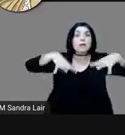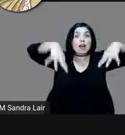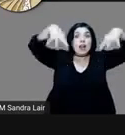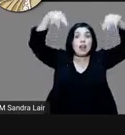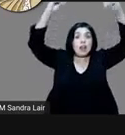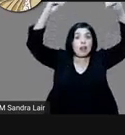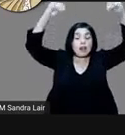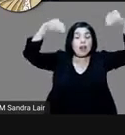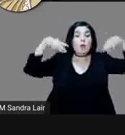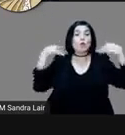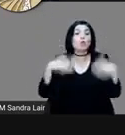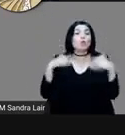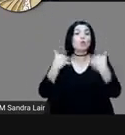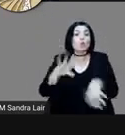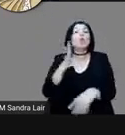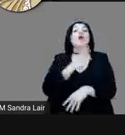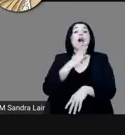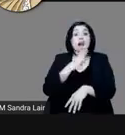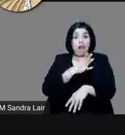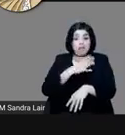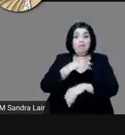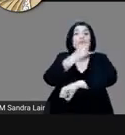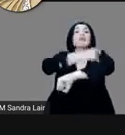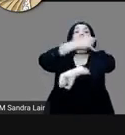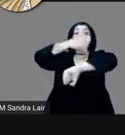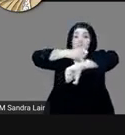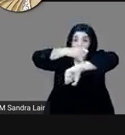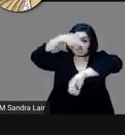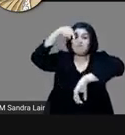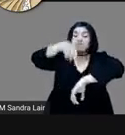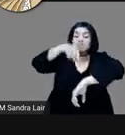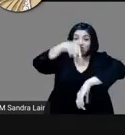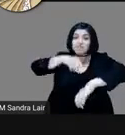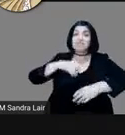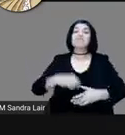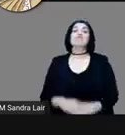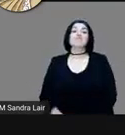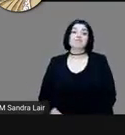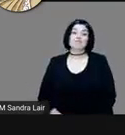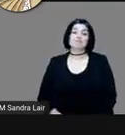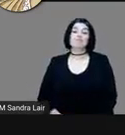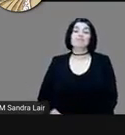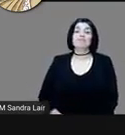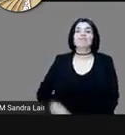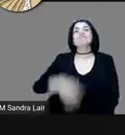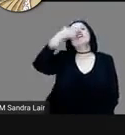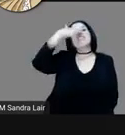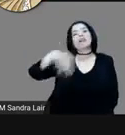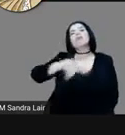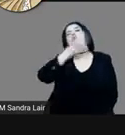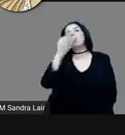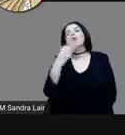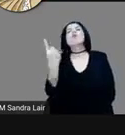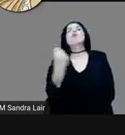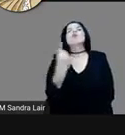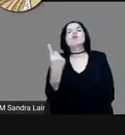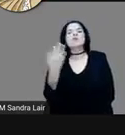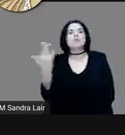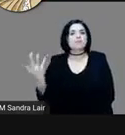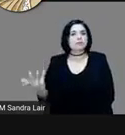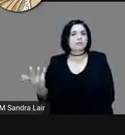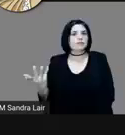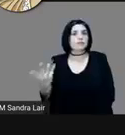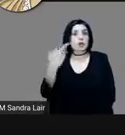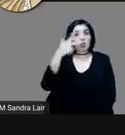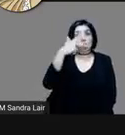etcétera, que existían en la ciudad, ¿no? Y sabemos lo que va a seguir. El 8